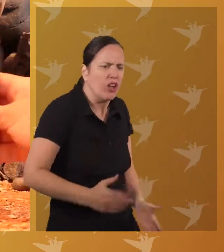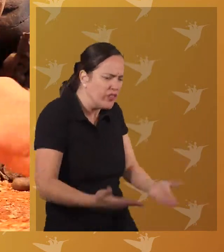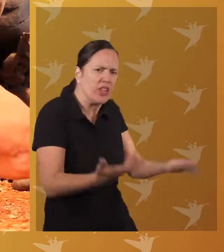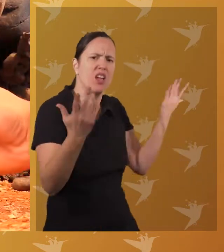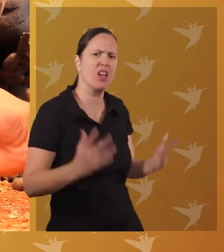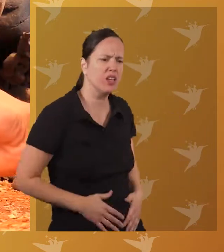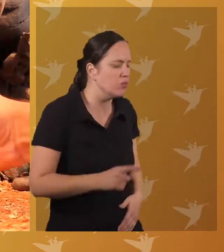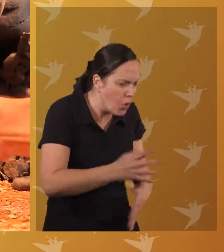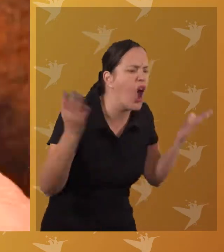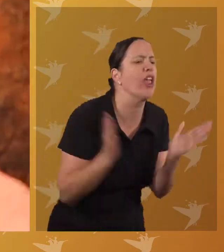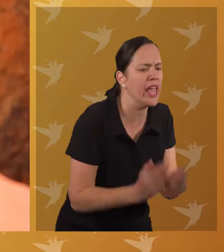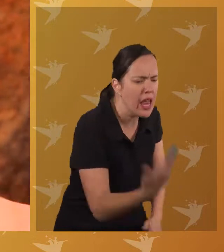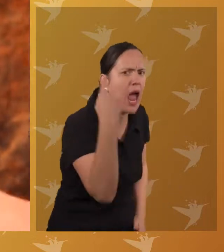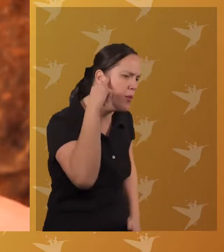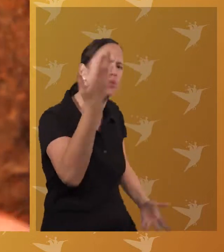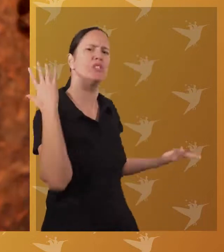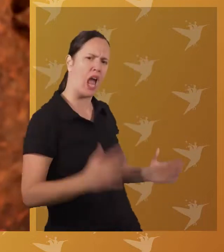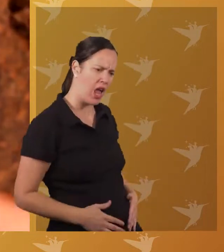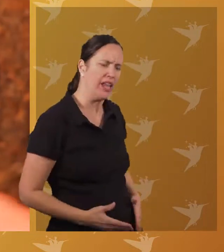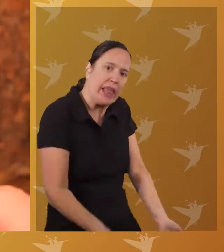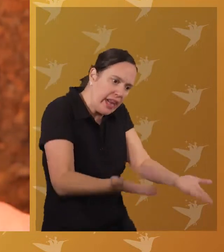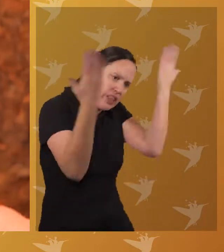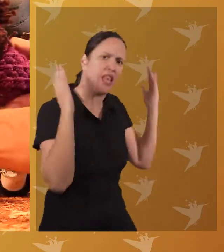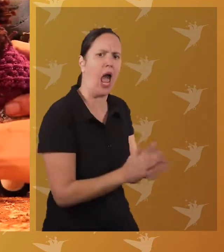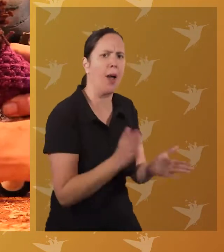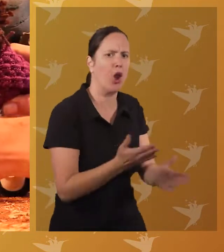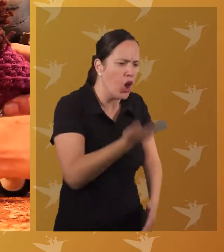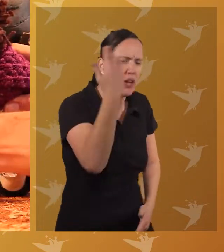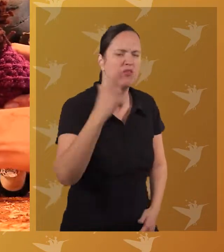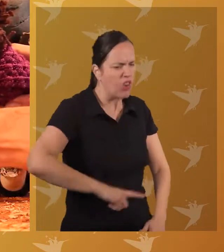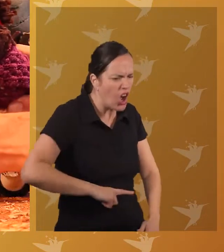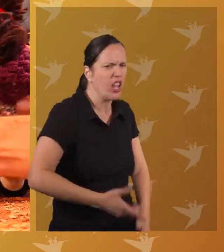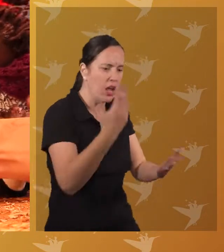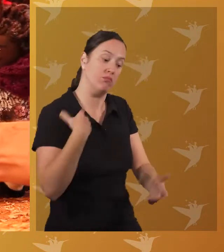Levántate, el casán. ¿Qué no me oyes? Que te levante este dicho.